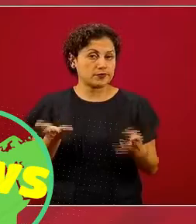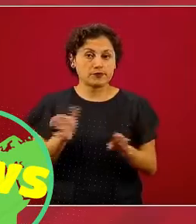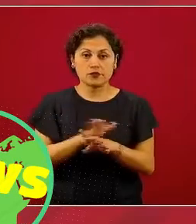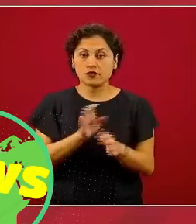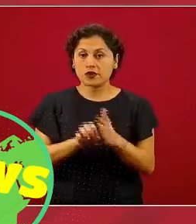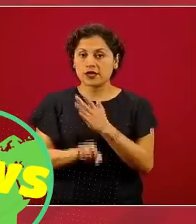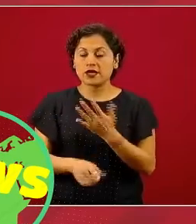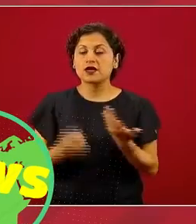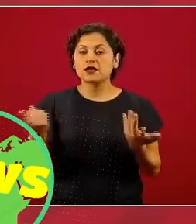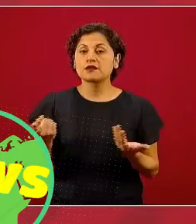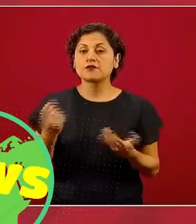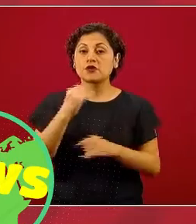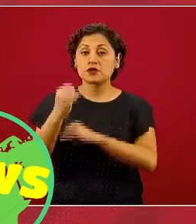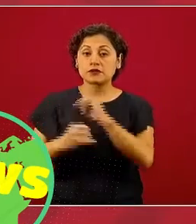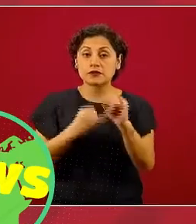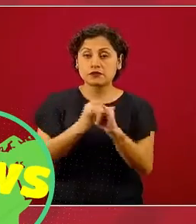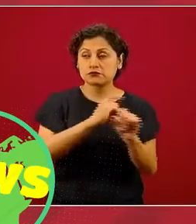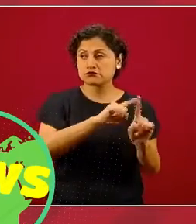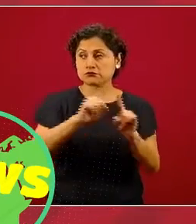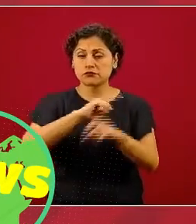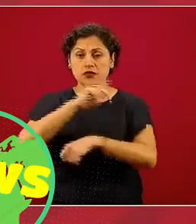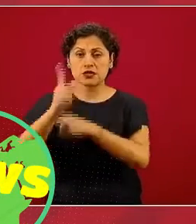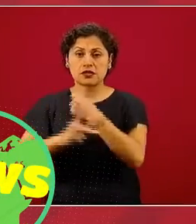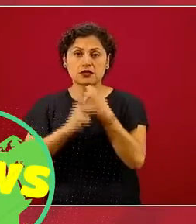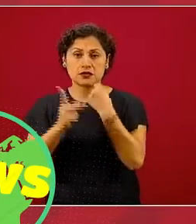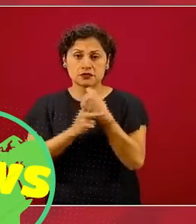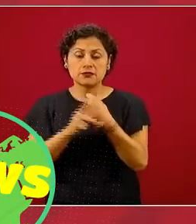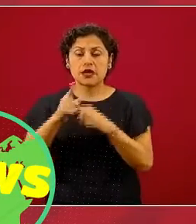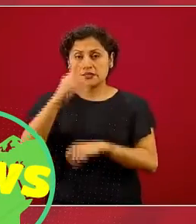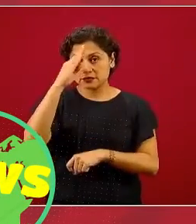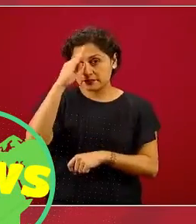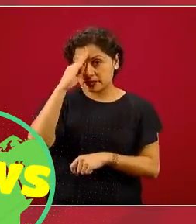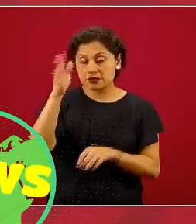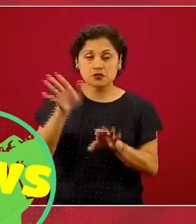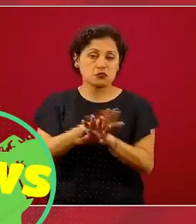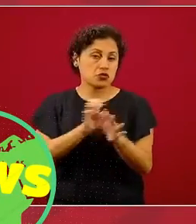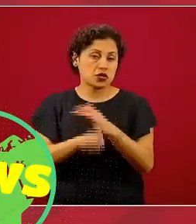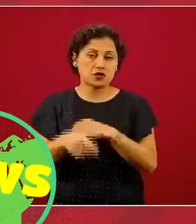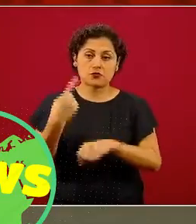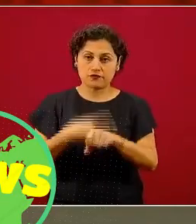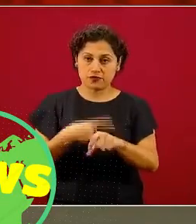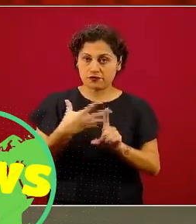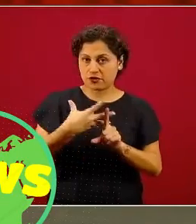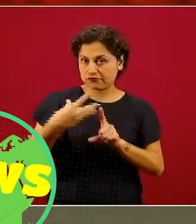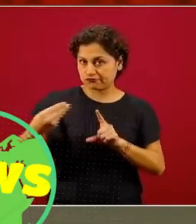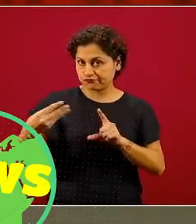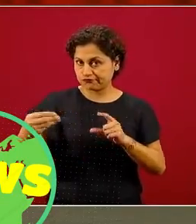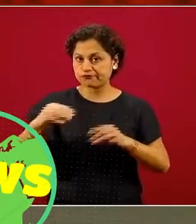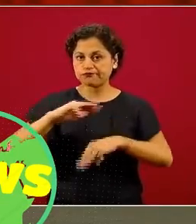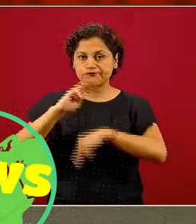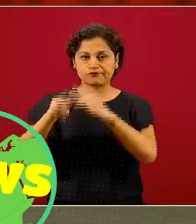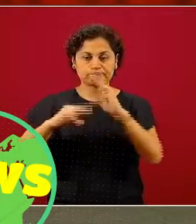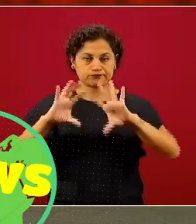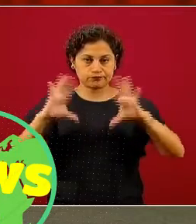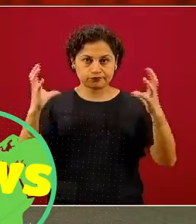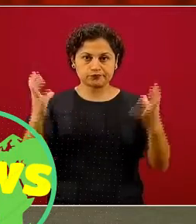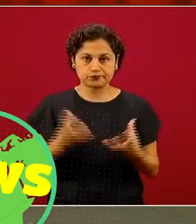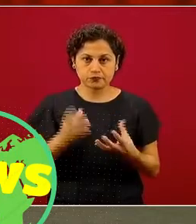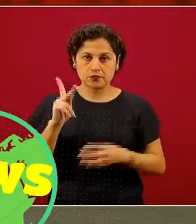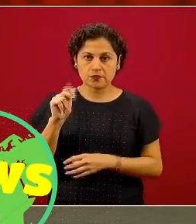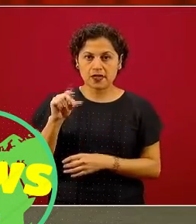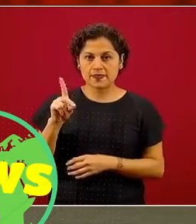interés internacional agudos, como pueden ser las epidemias, las pandemias. Y entre sus